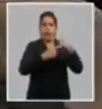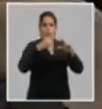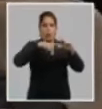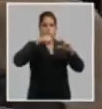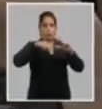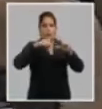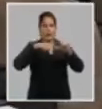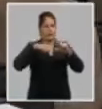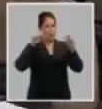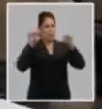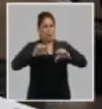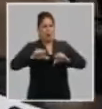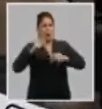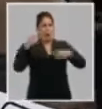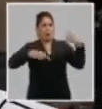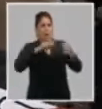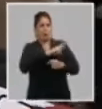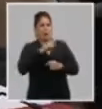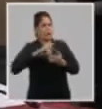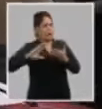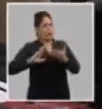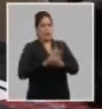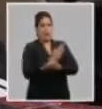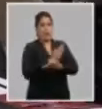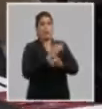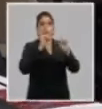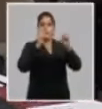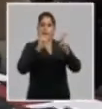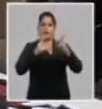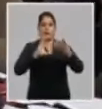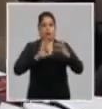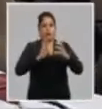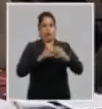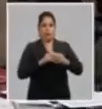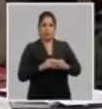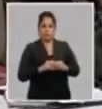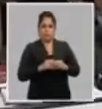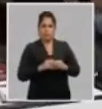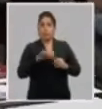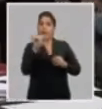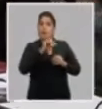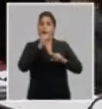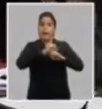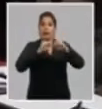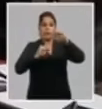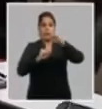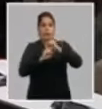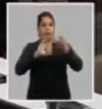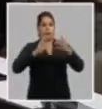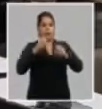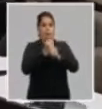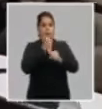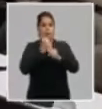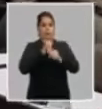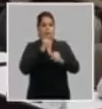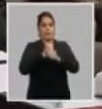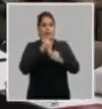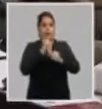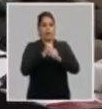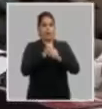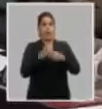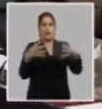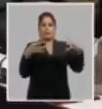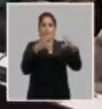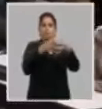contenidos dirigidos contra la revolución y sus políticas estructurar sistemas de trabajo que